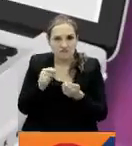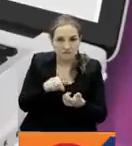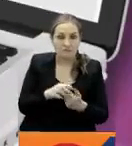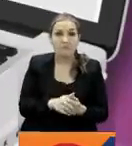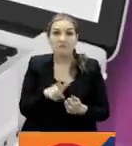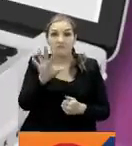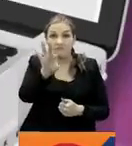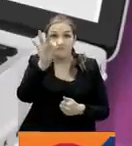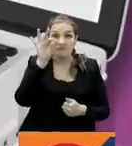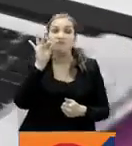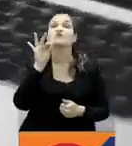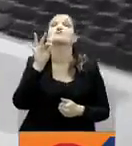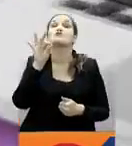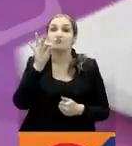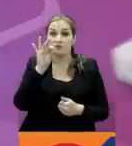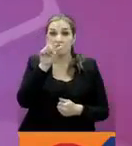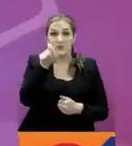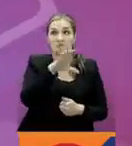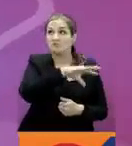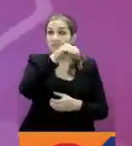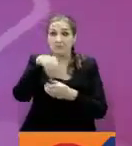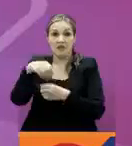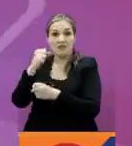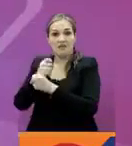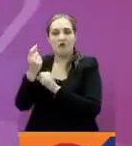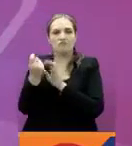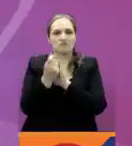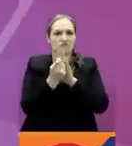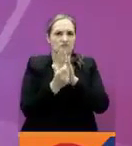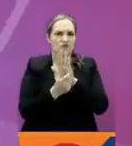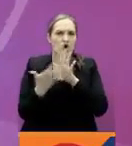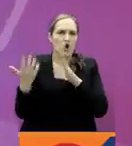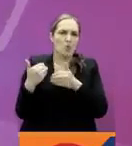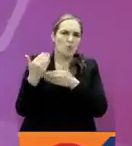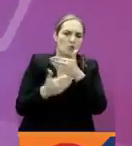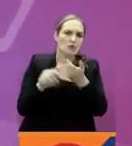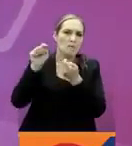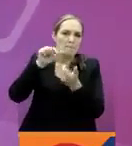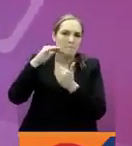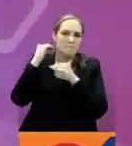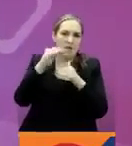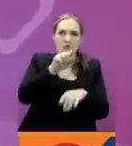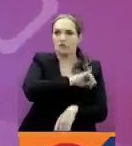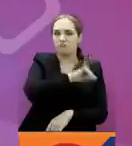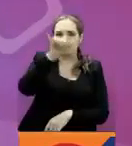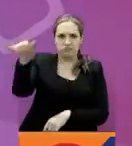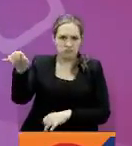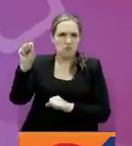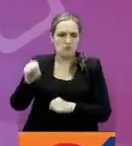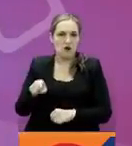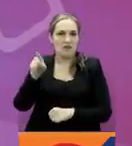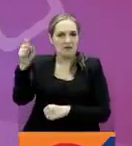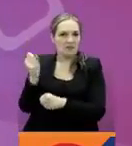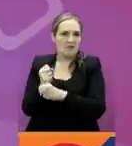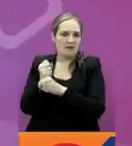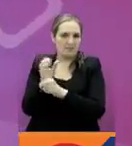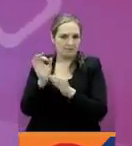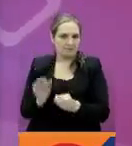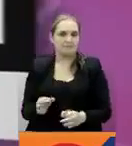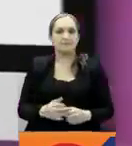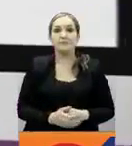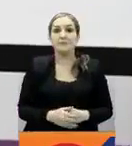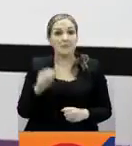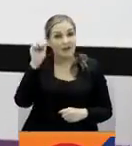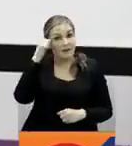caso de ser seleccionado, el empleador le indicará las condiciones y requisitos de viáticos para desplazarse a donde se ejecutará la vacante.